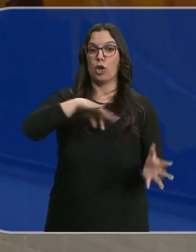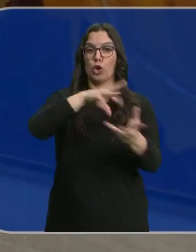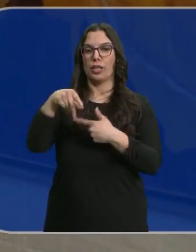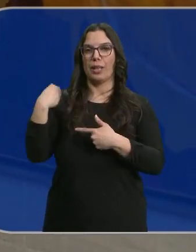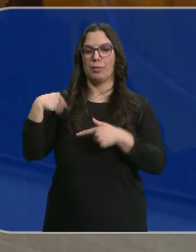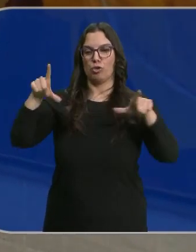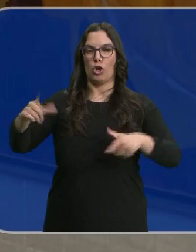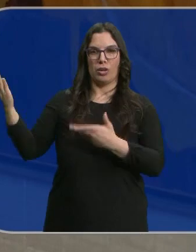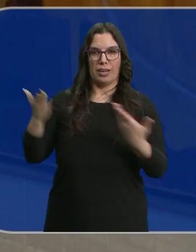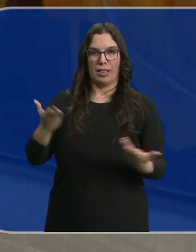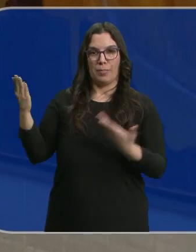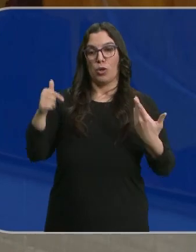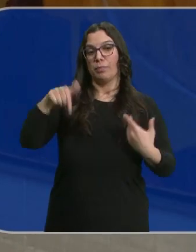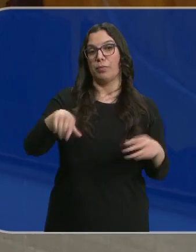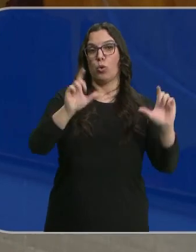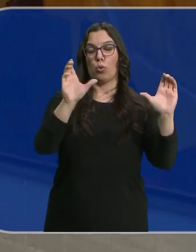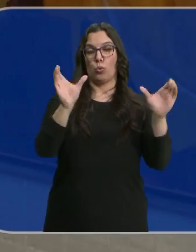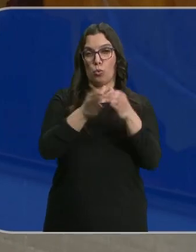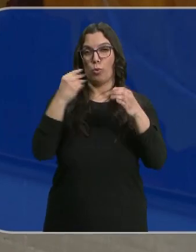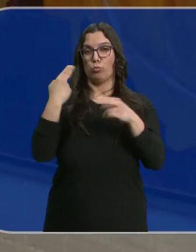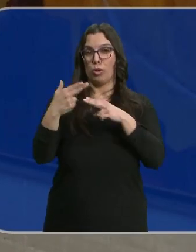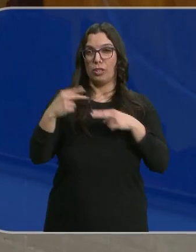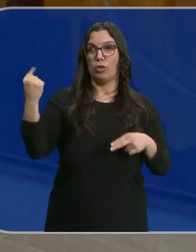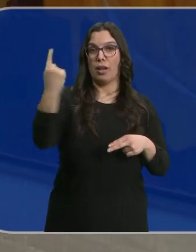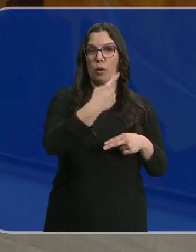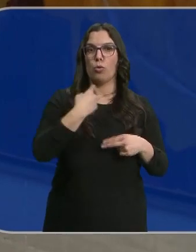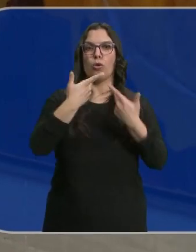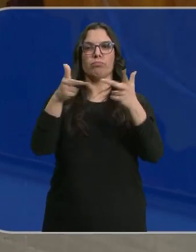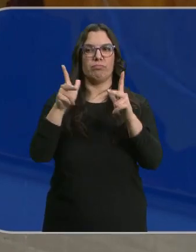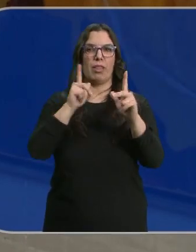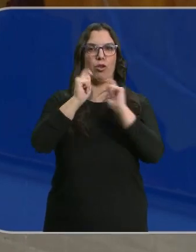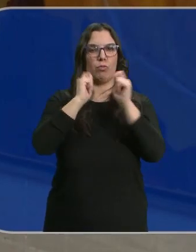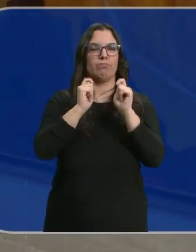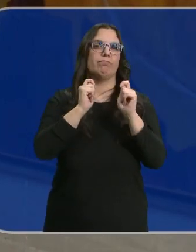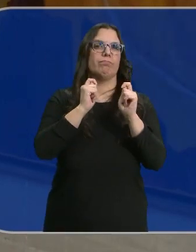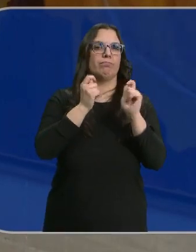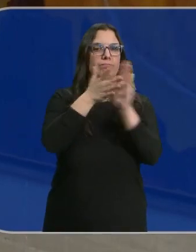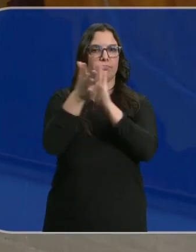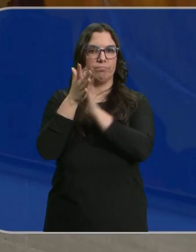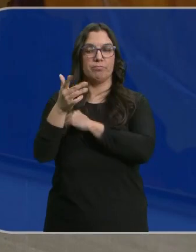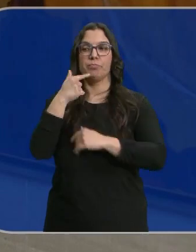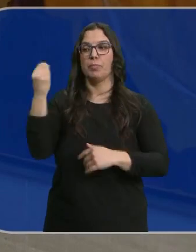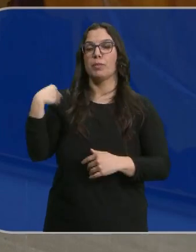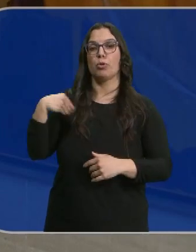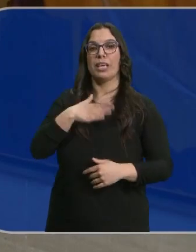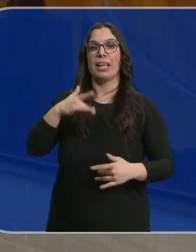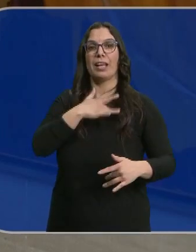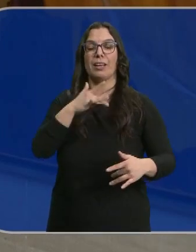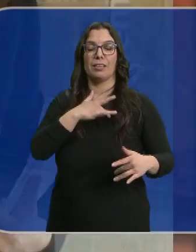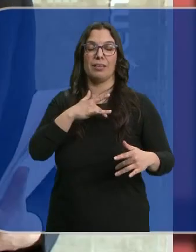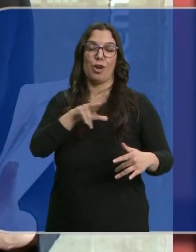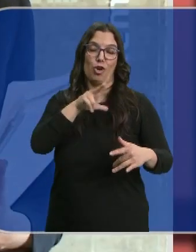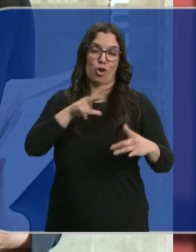salón de recepciones. Allí los grupos políticos han valorado ante los medios la situación actual. ¿Recogen el guante de Poyán de buscar la concordia, Ana?